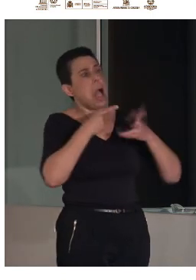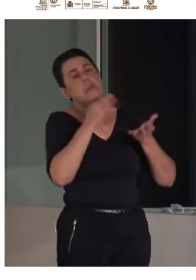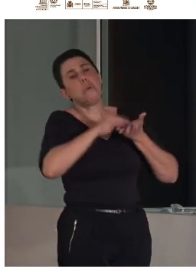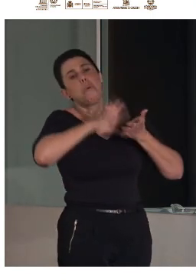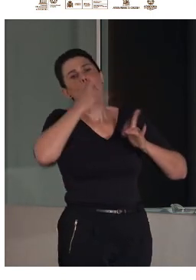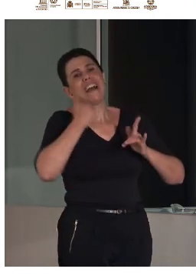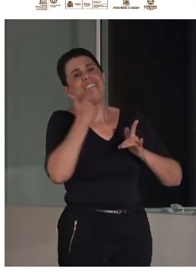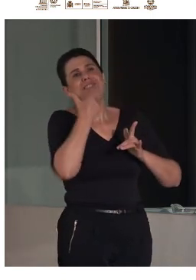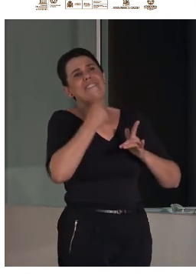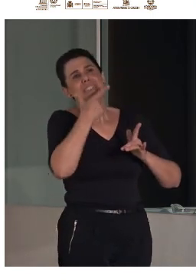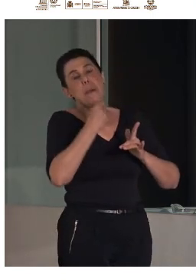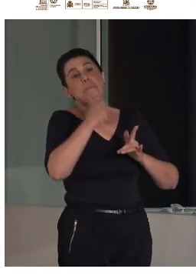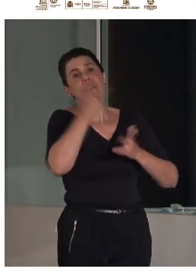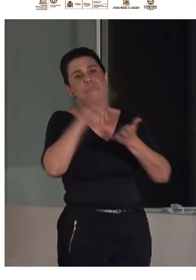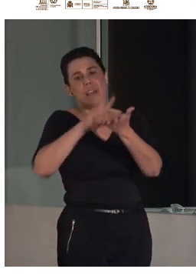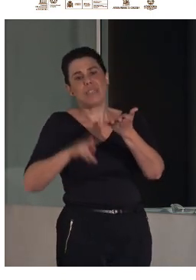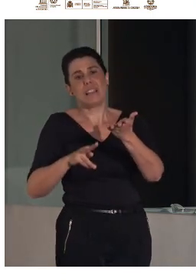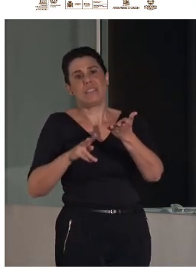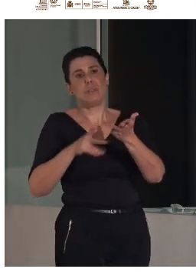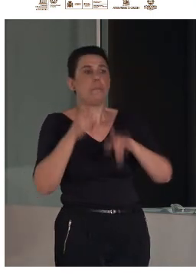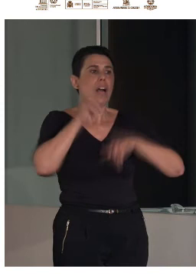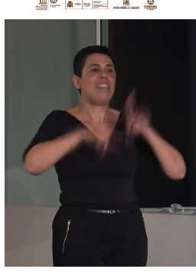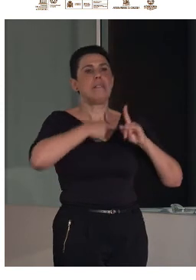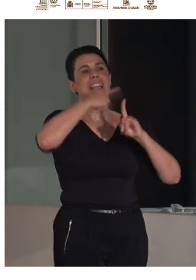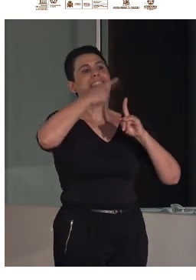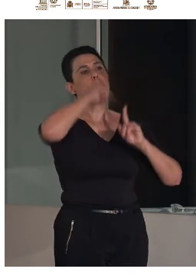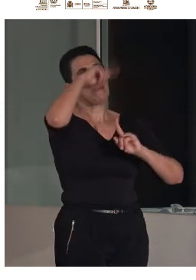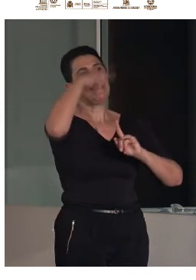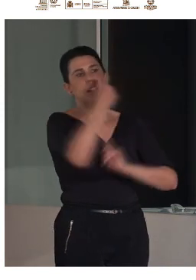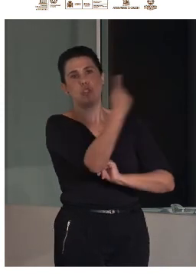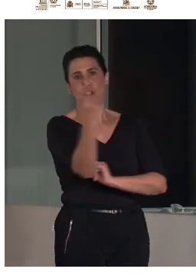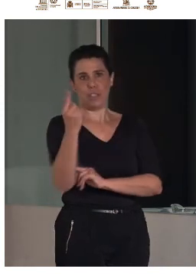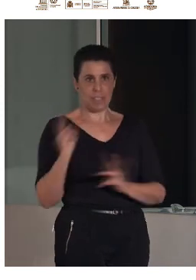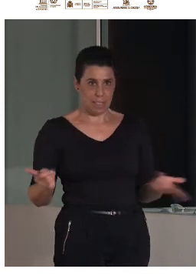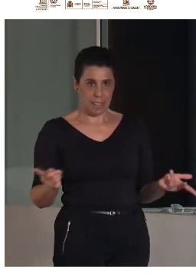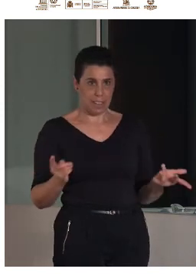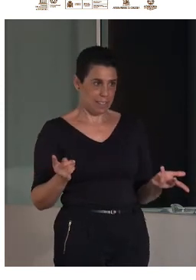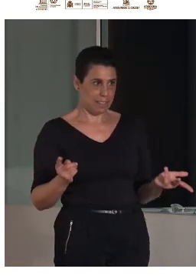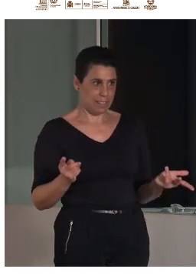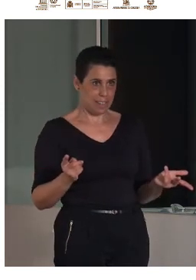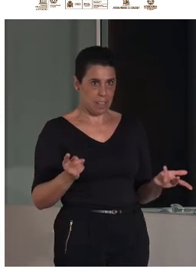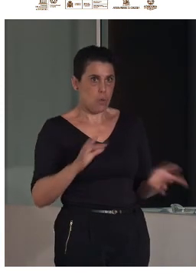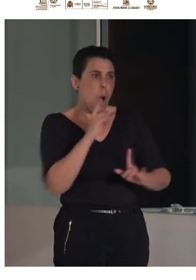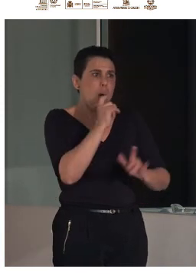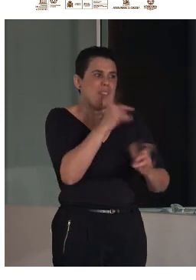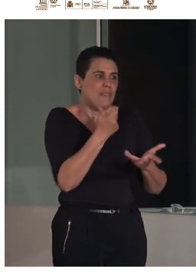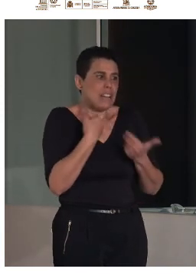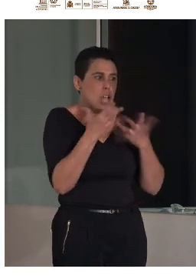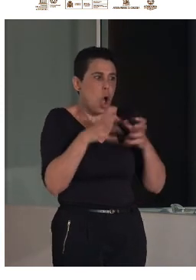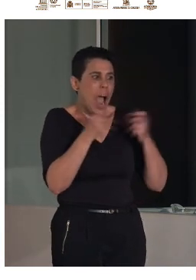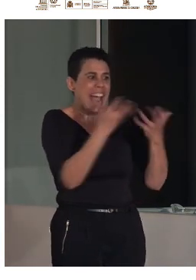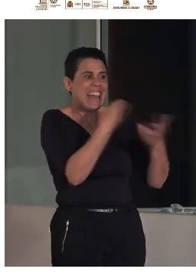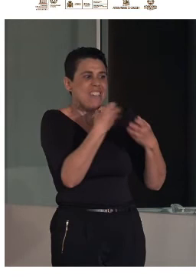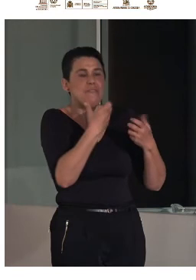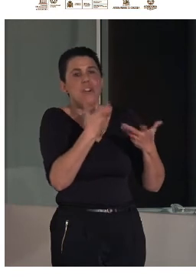pero es que sois gestores culturales vuestra exigencia en cuanto a los textos y a lo que os cuenten va a ser mucho mayor entonces efectivamente el primer